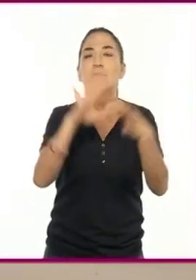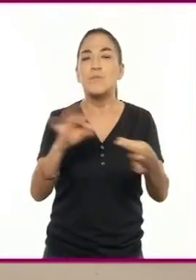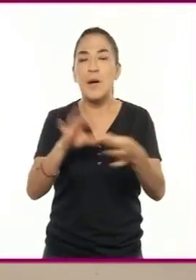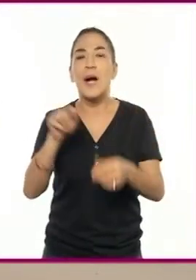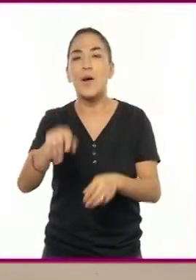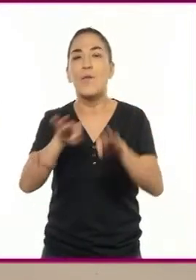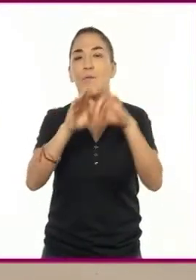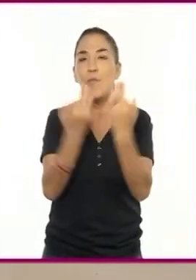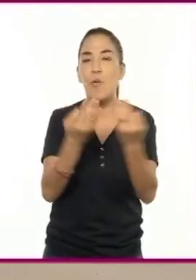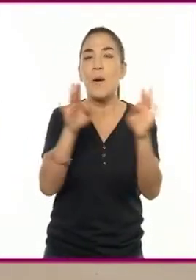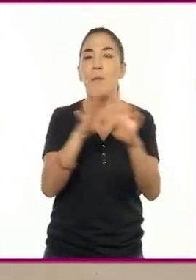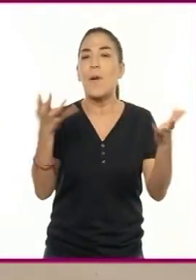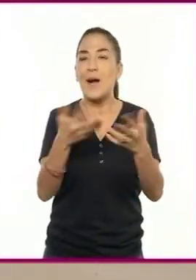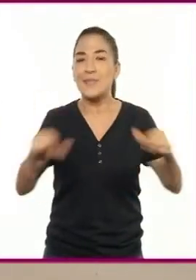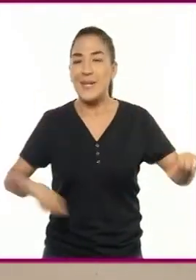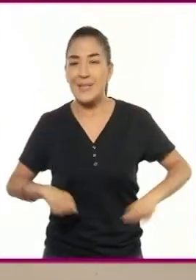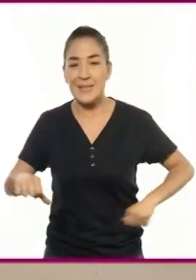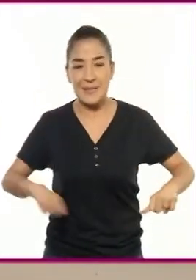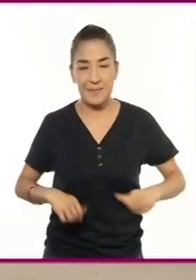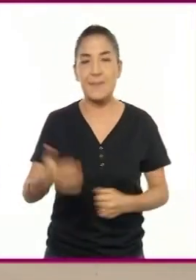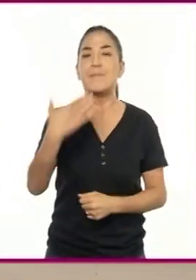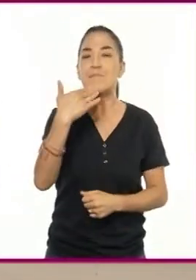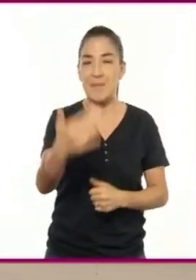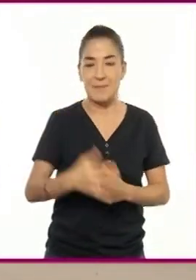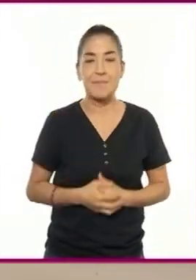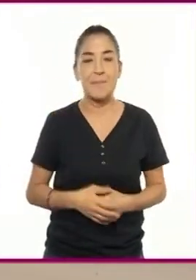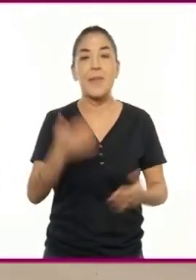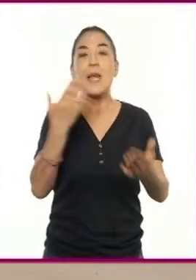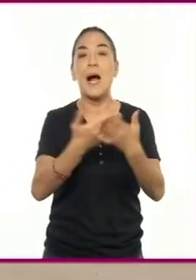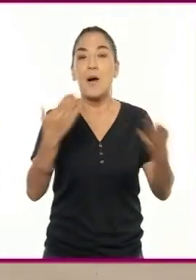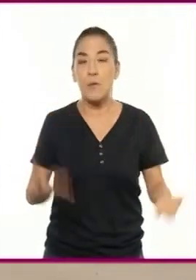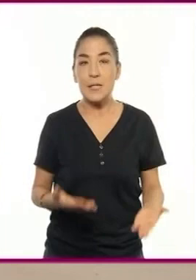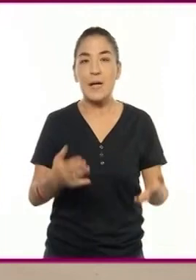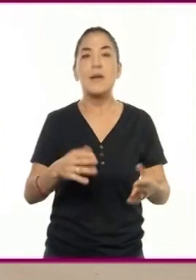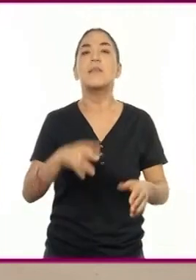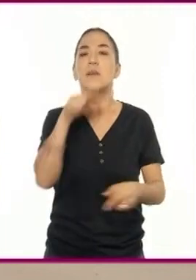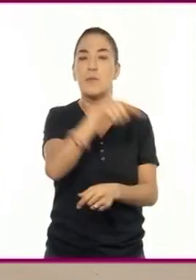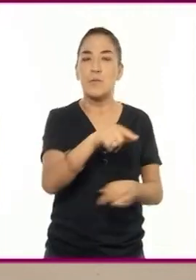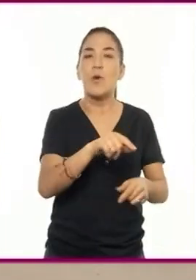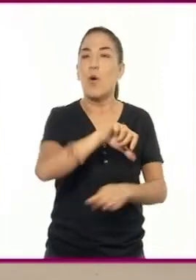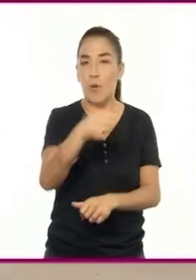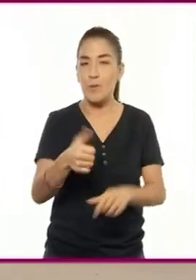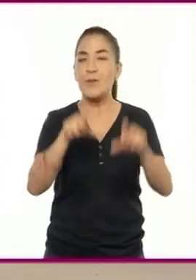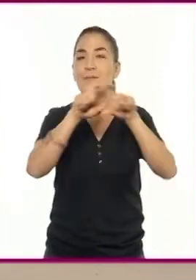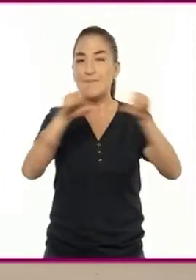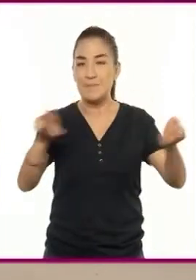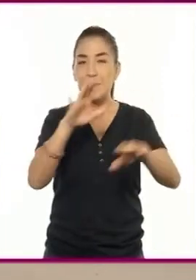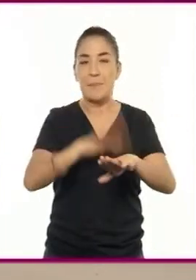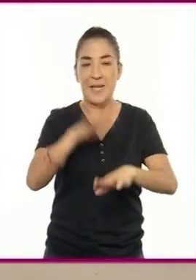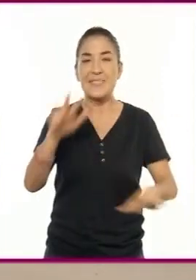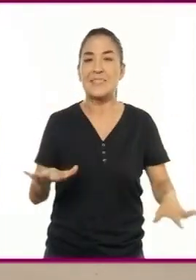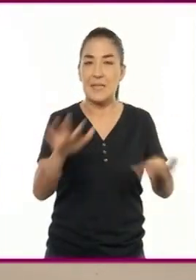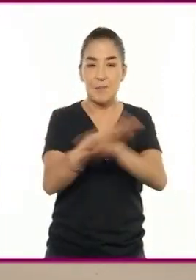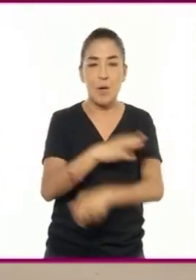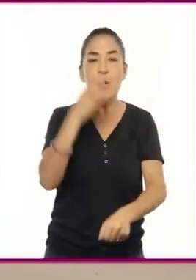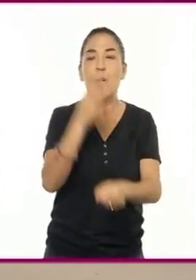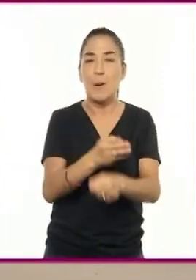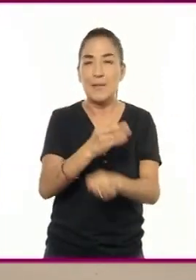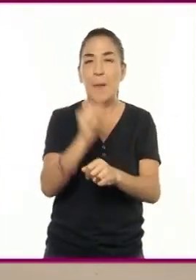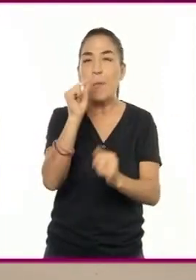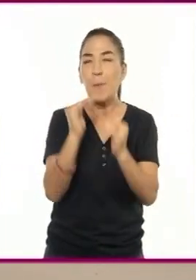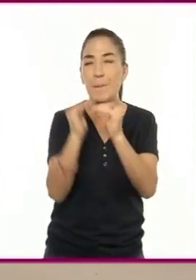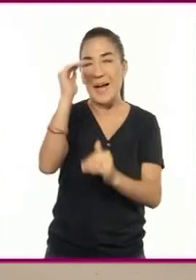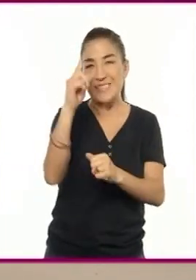forma más clara y directa. Muy bien. Vamos a adaptar un fragmento más. Esta vez será un poco más complicado.